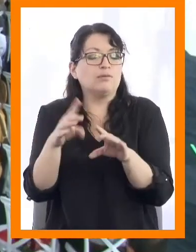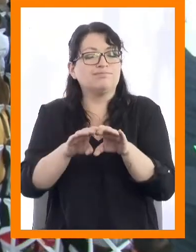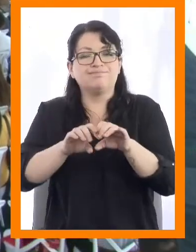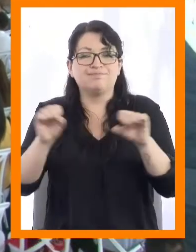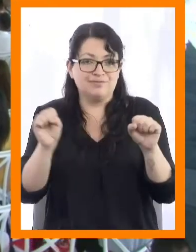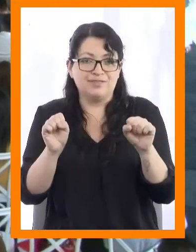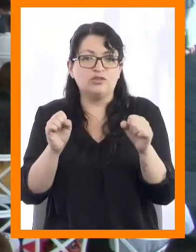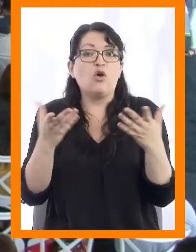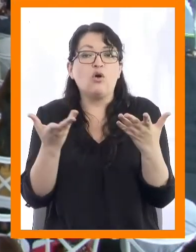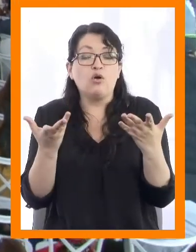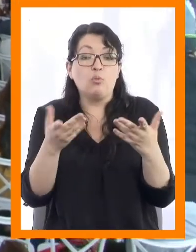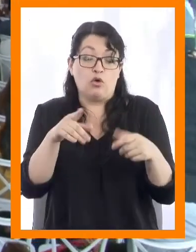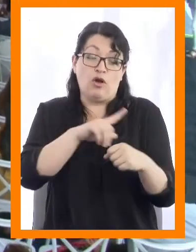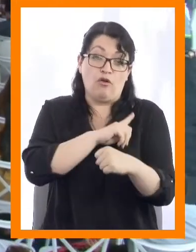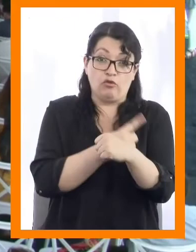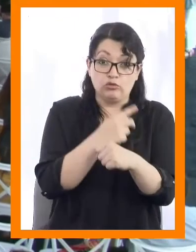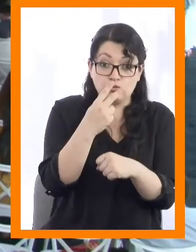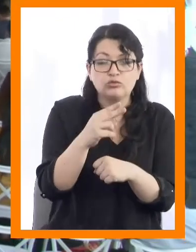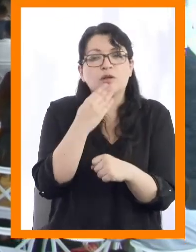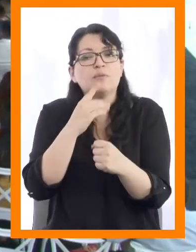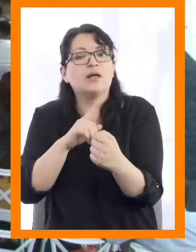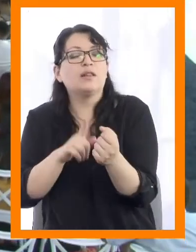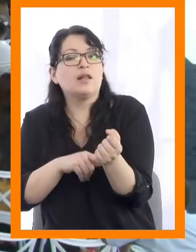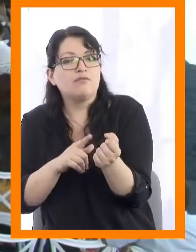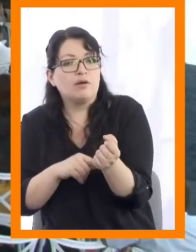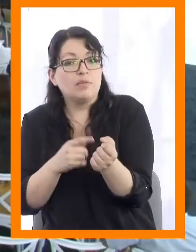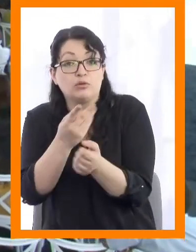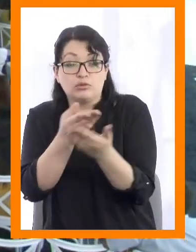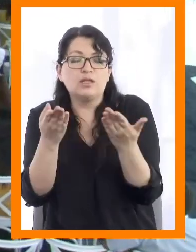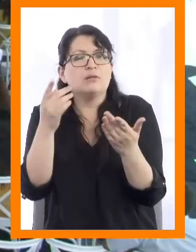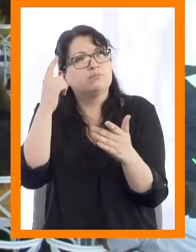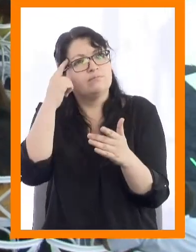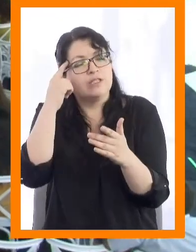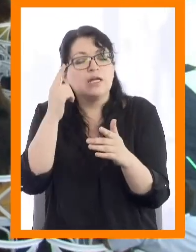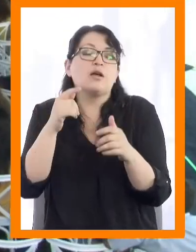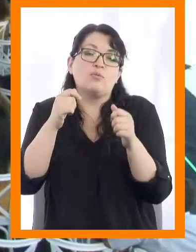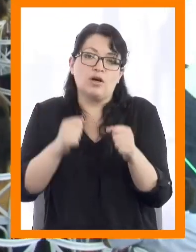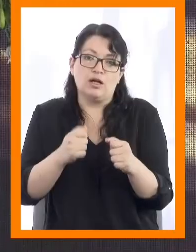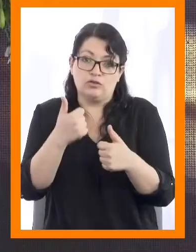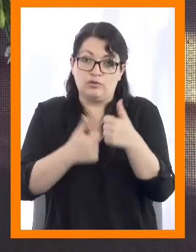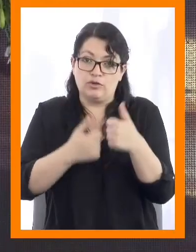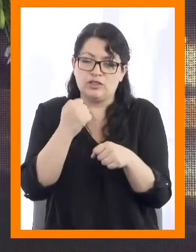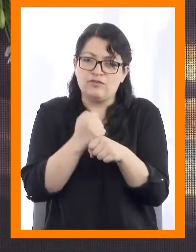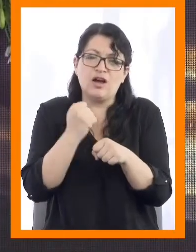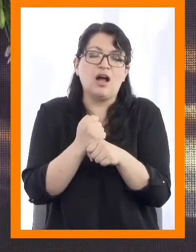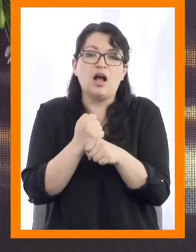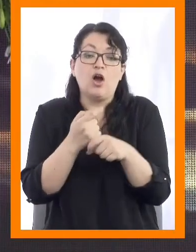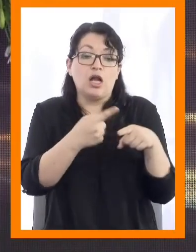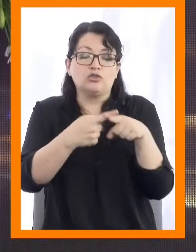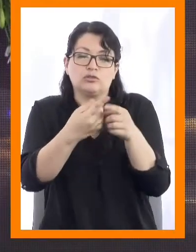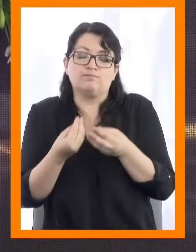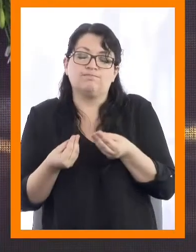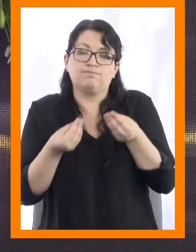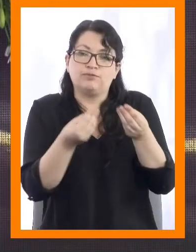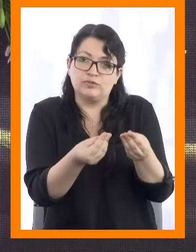su esfuerzo y el de sus familias, y que espera, a través del ejercicio de su profesión, ser un aporte a la sociedad.